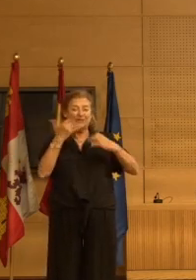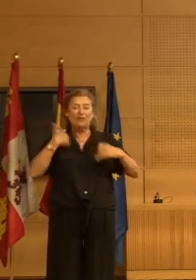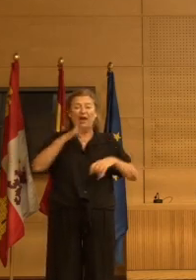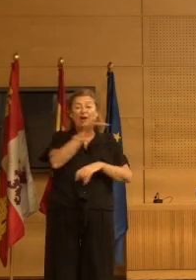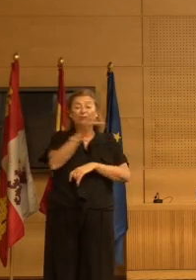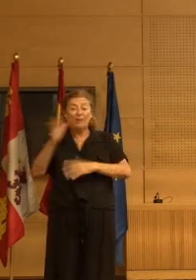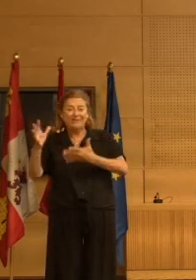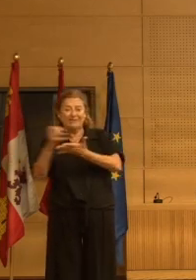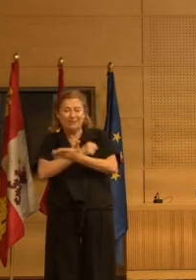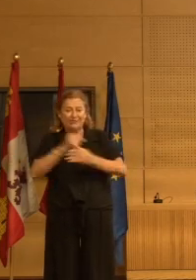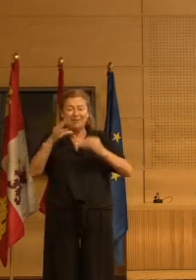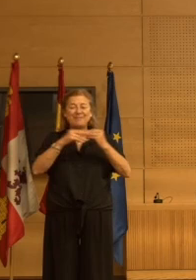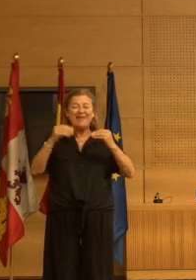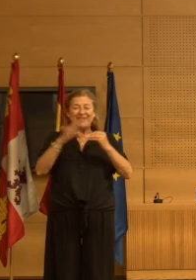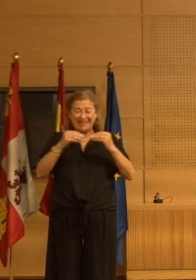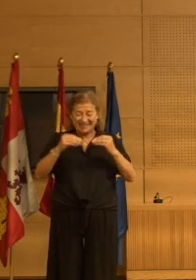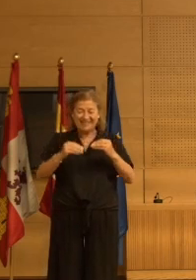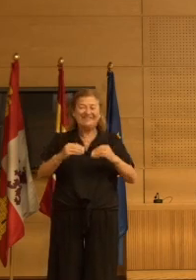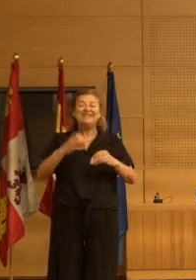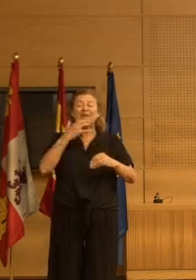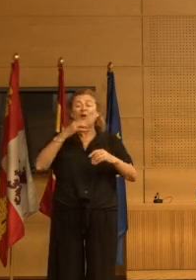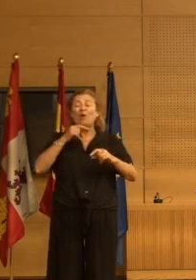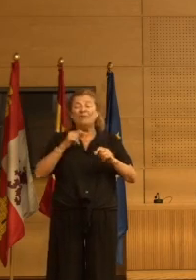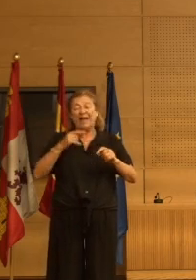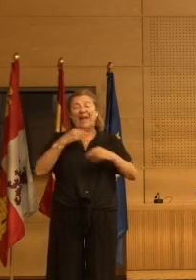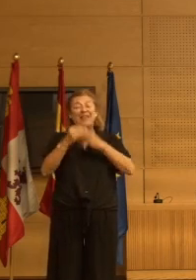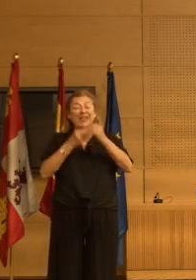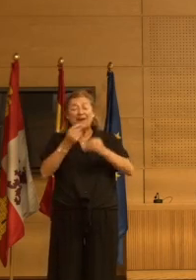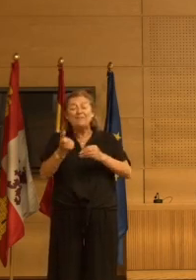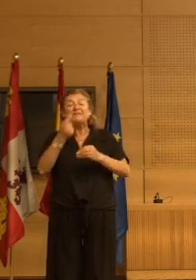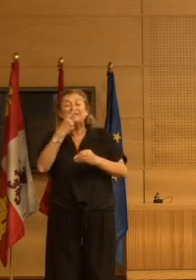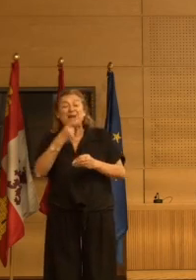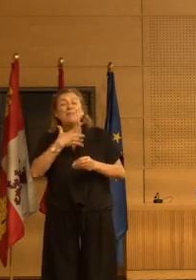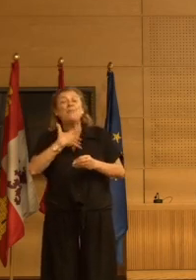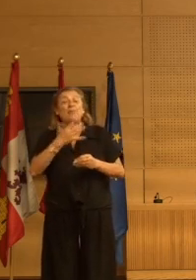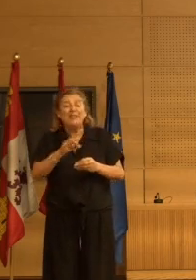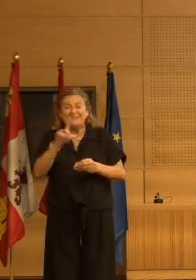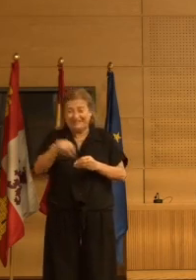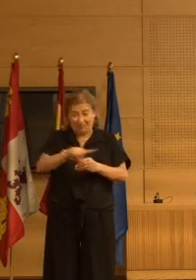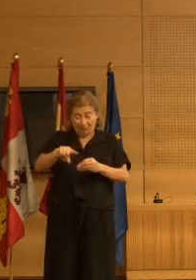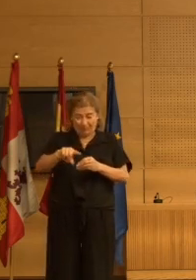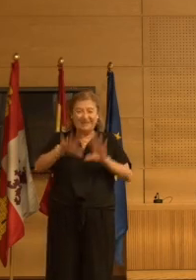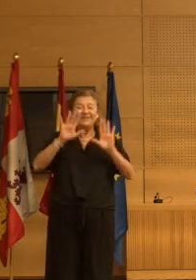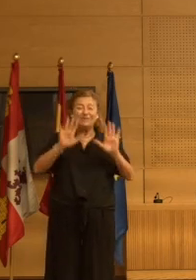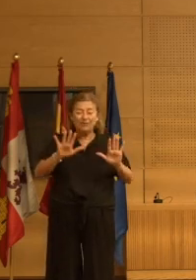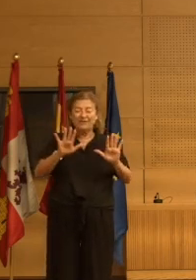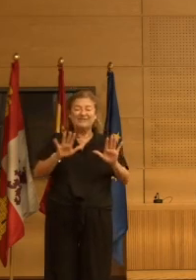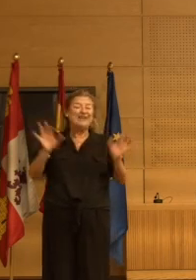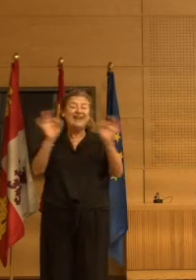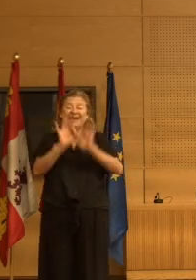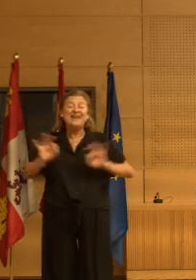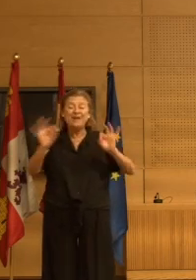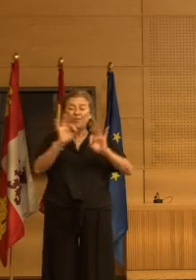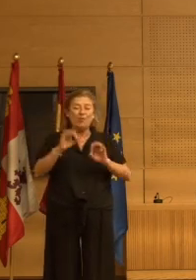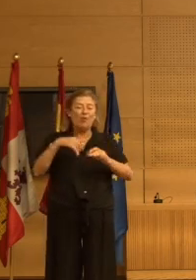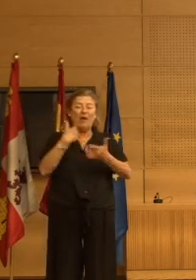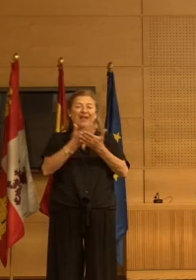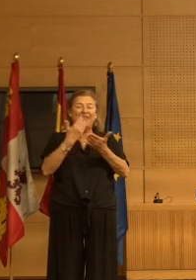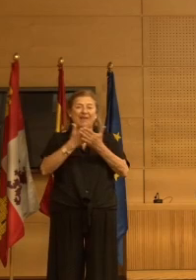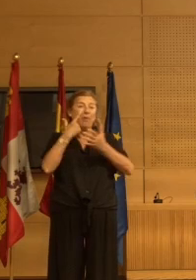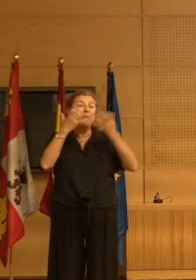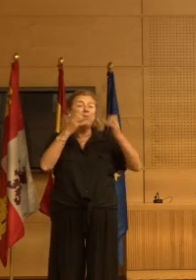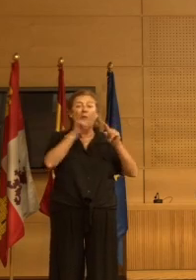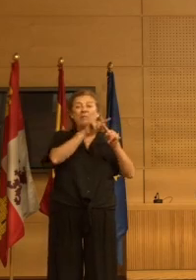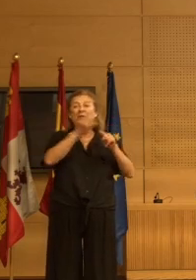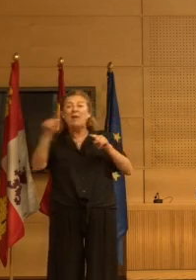sumado todos los pacientes, posiblemente el efecto del fármaco ocurre por el azar. Pues bien, fíjense que ninguno alcanza la significación en lo que